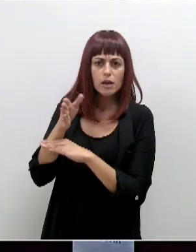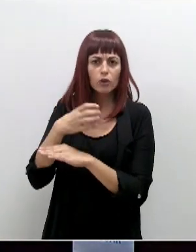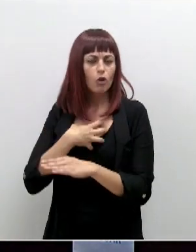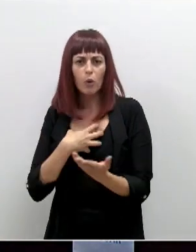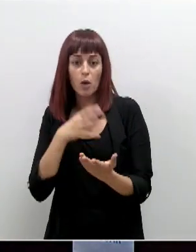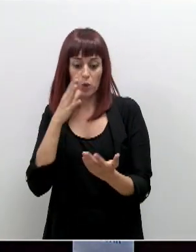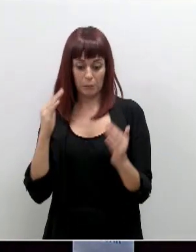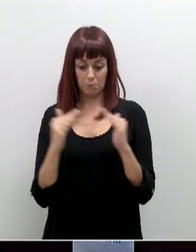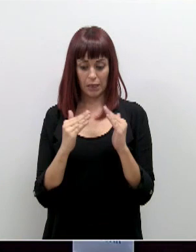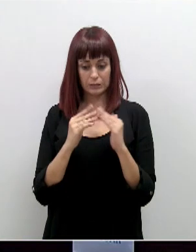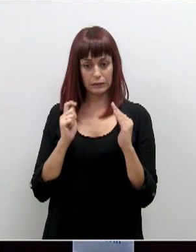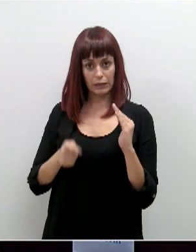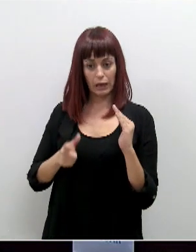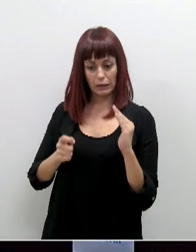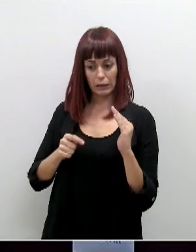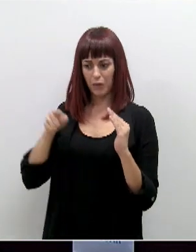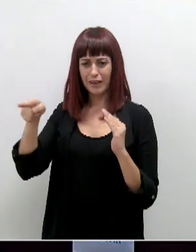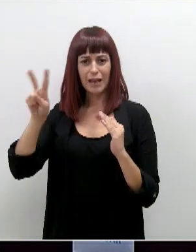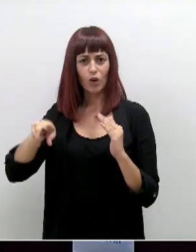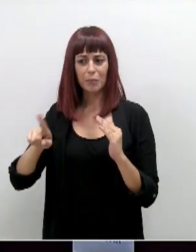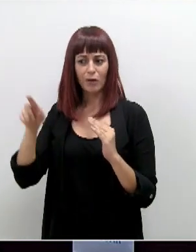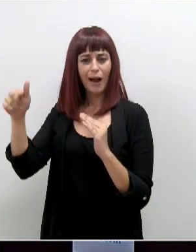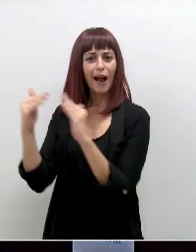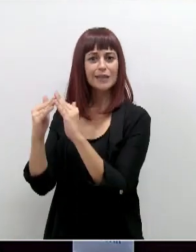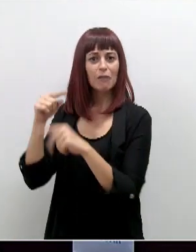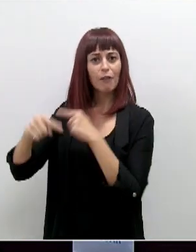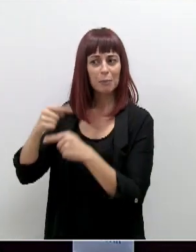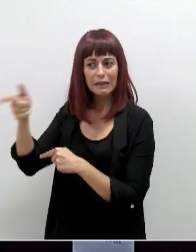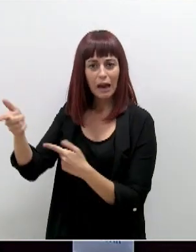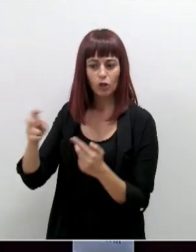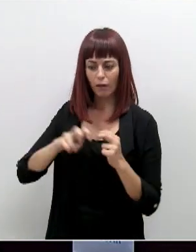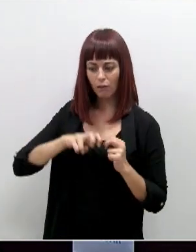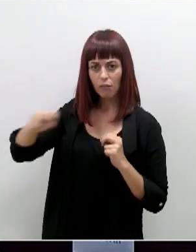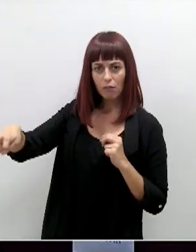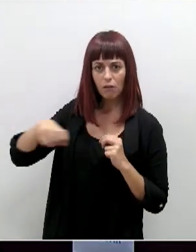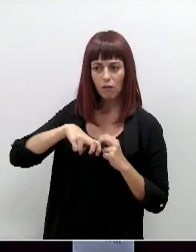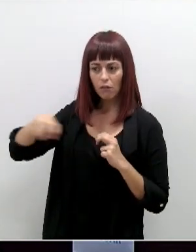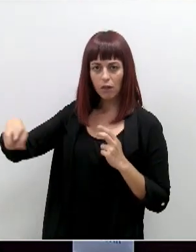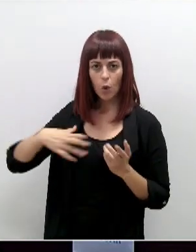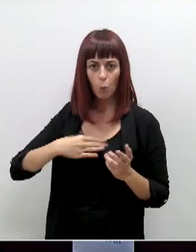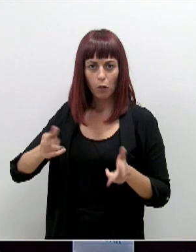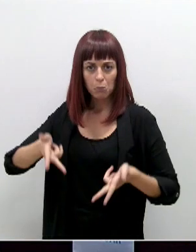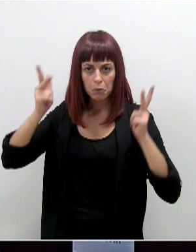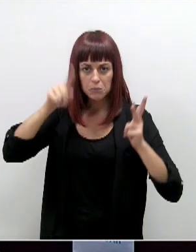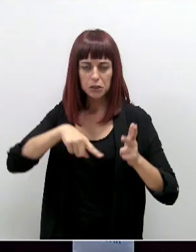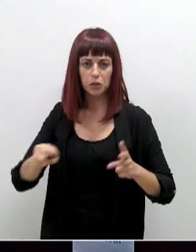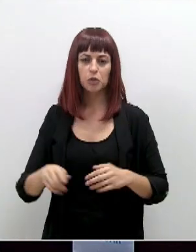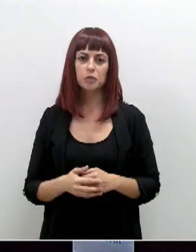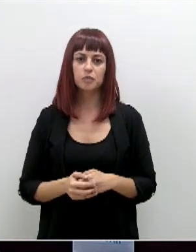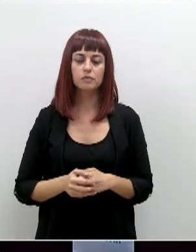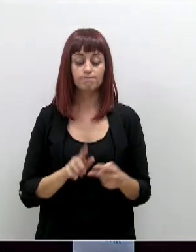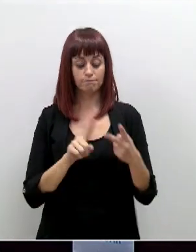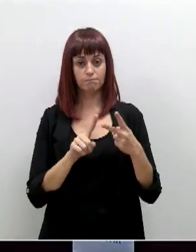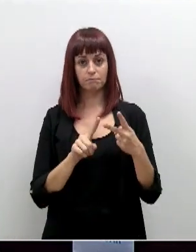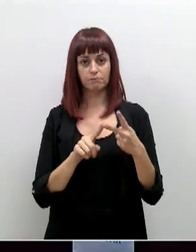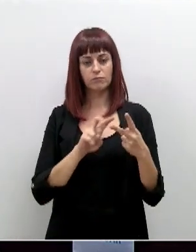residencia habitual, no es su residencia habitual, pero es la residencia familiar. Ese tipo de desplazamientos, exactamente cómo va a quedar, ¿no? Y